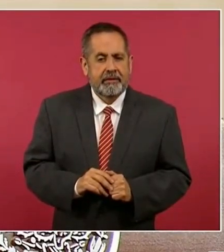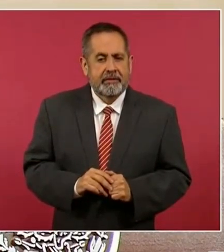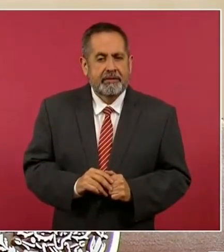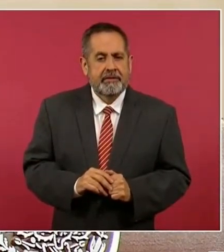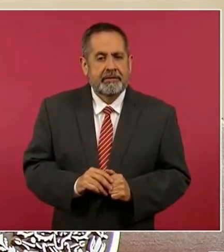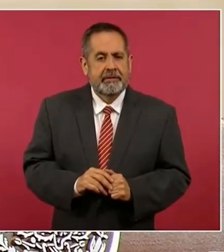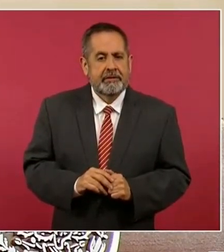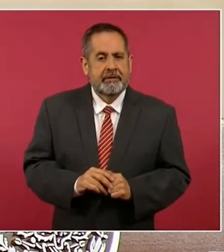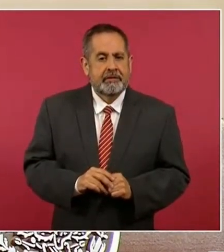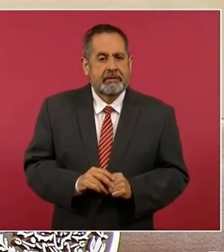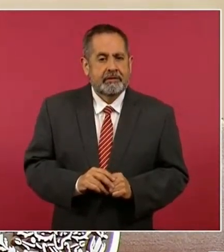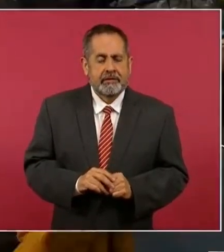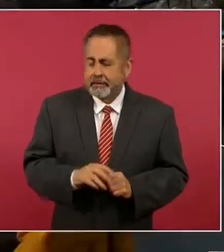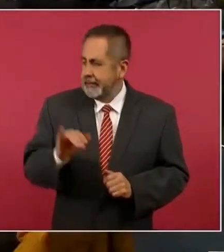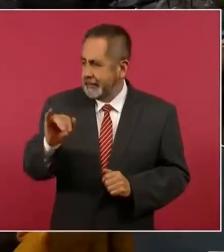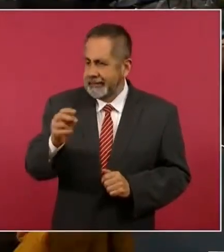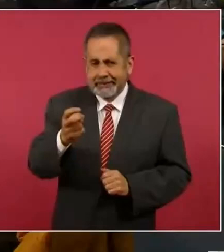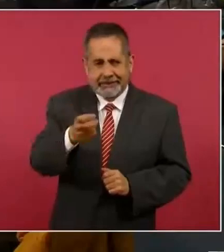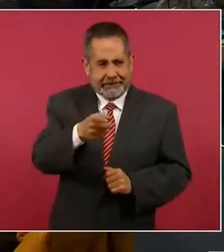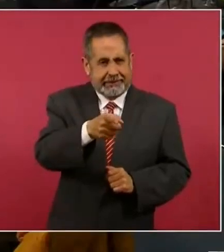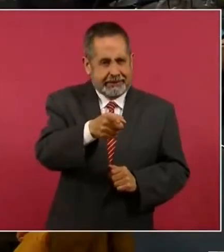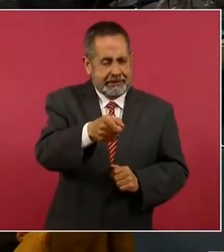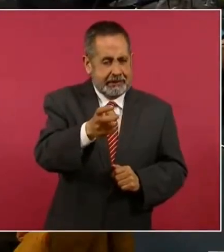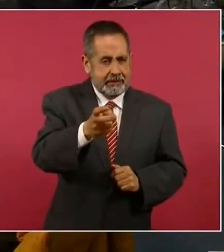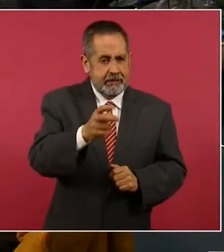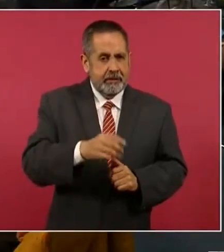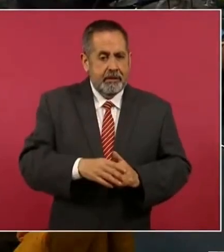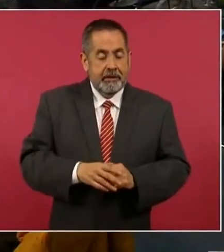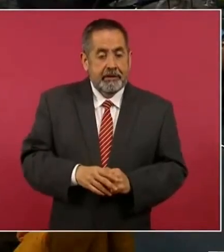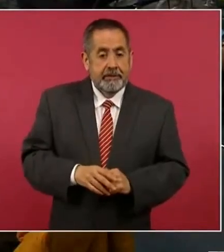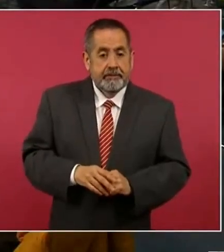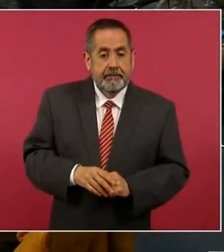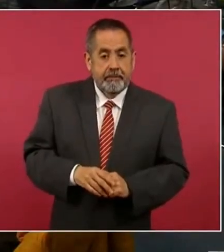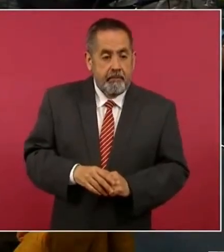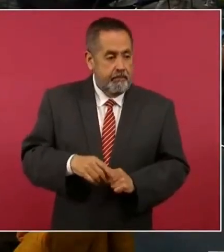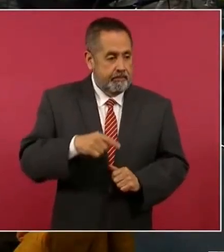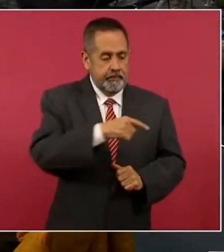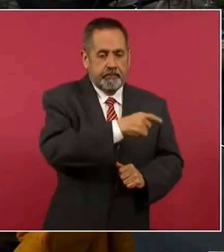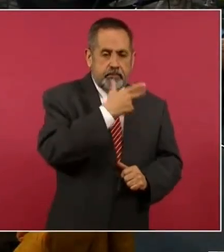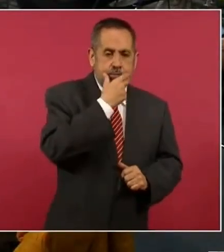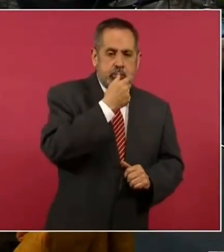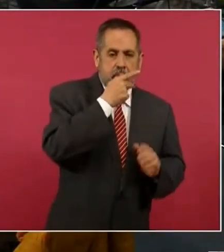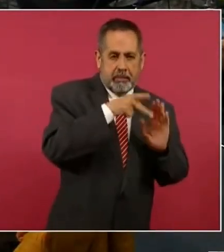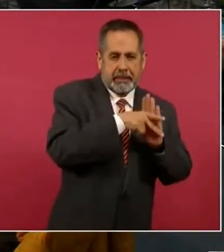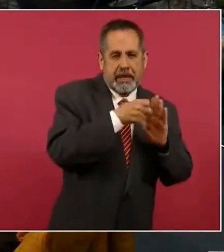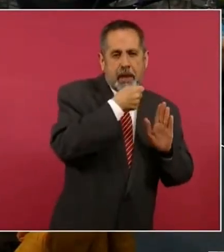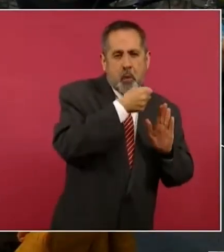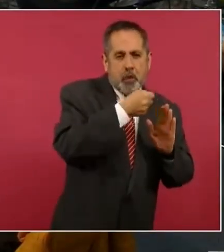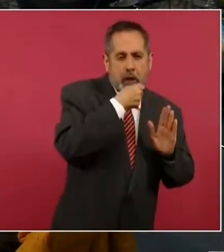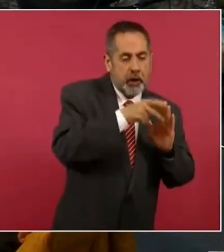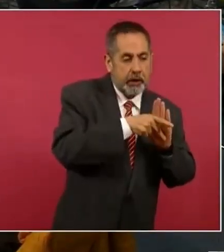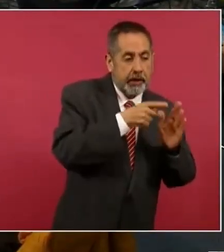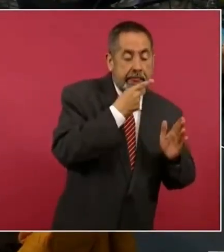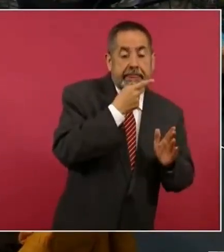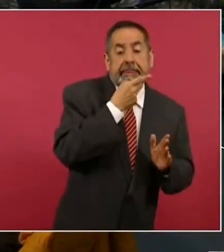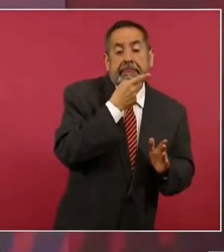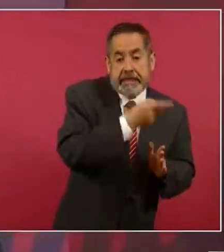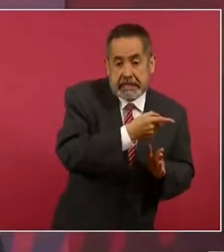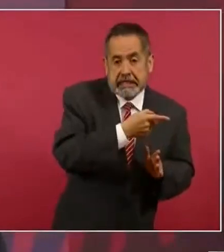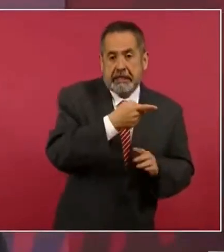sí el reportero dice que envió